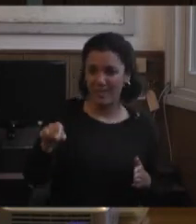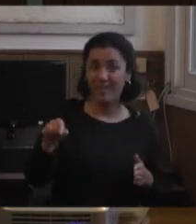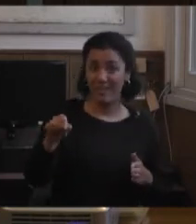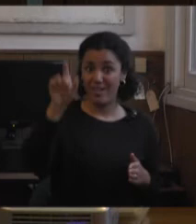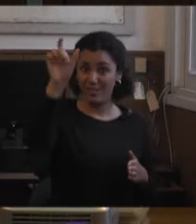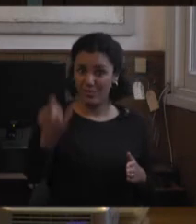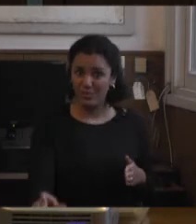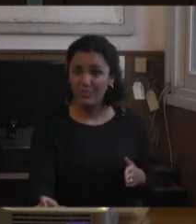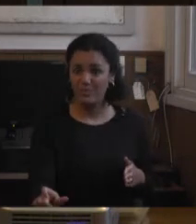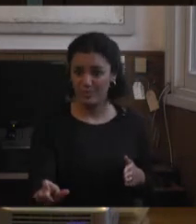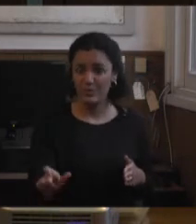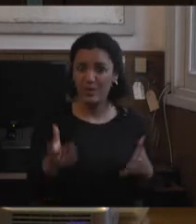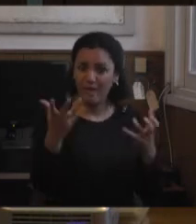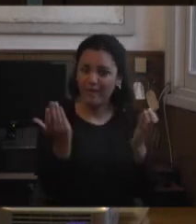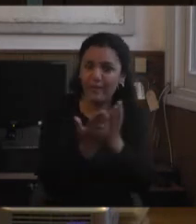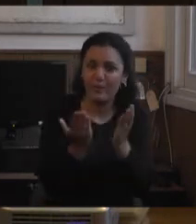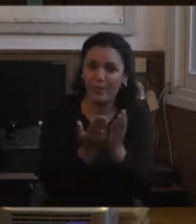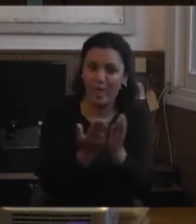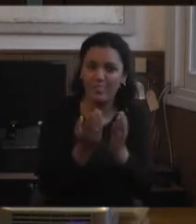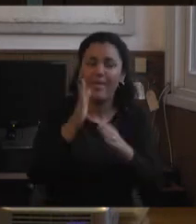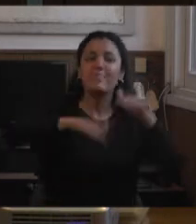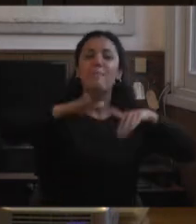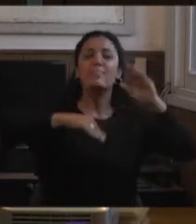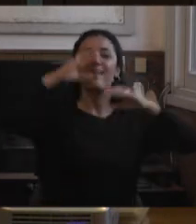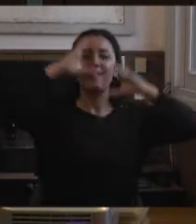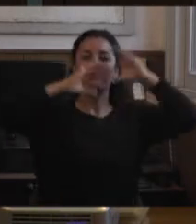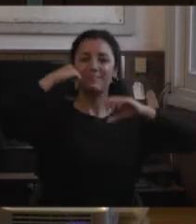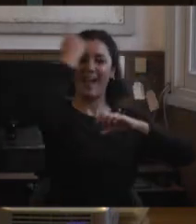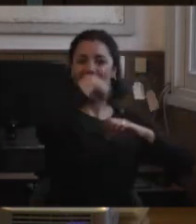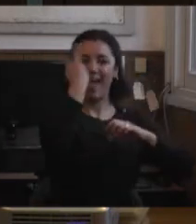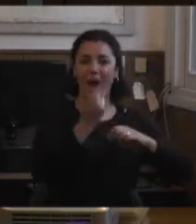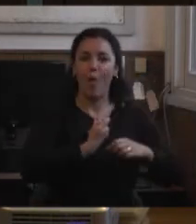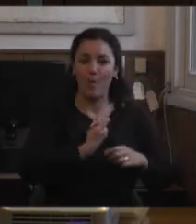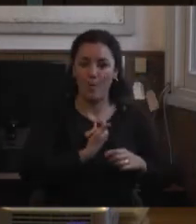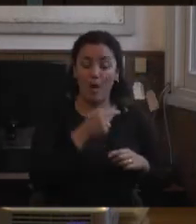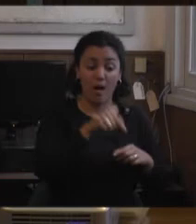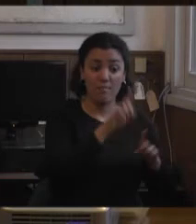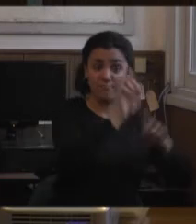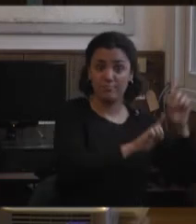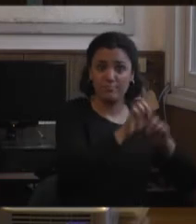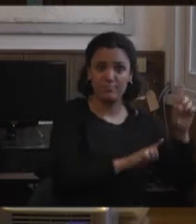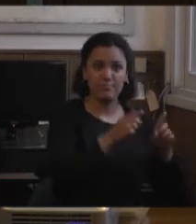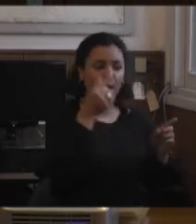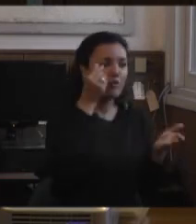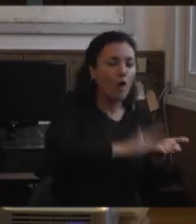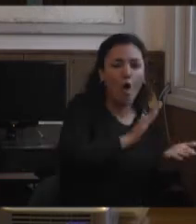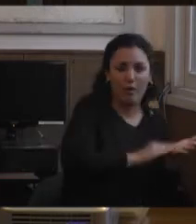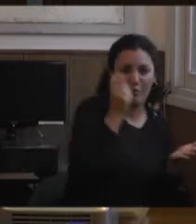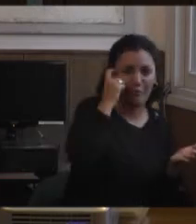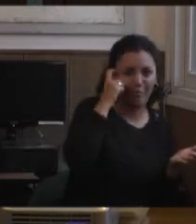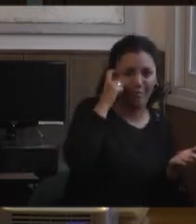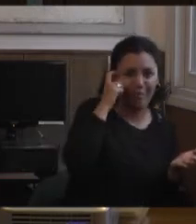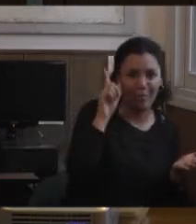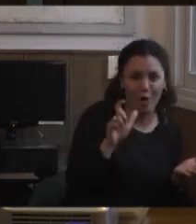según la cara que él le ponga, nosotros decíamos, desde lo académico se podría decir, se materializa una ideología. Desde lo